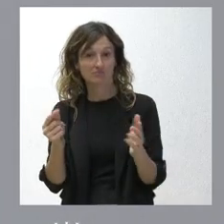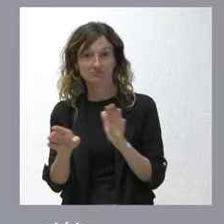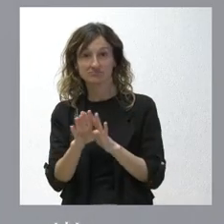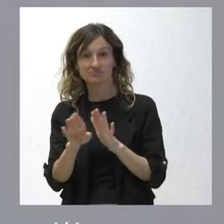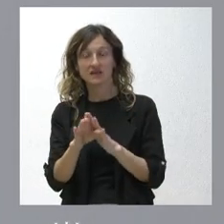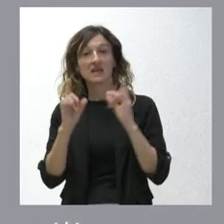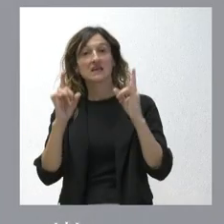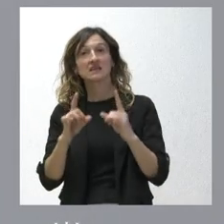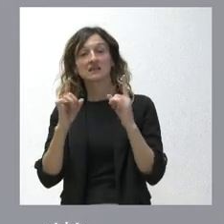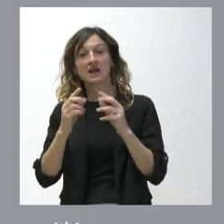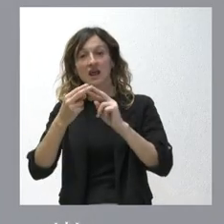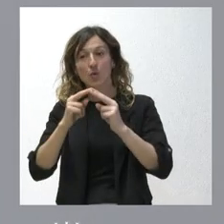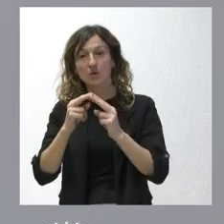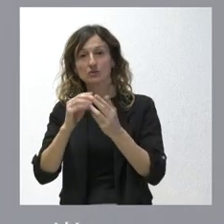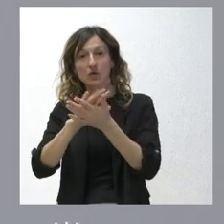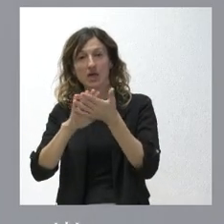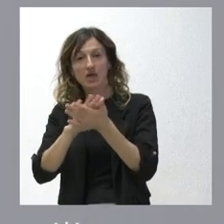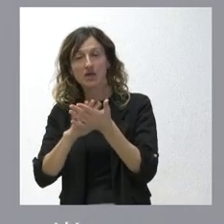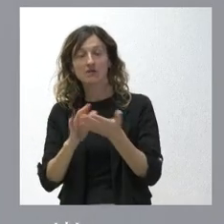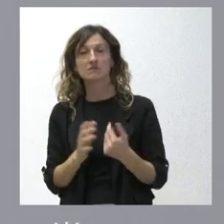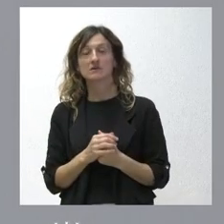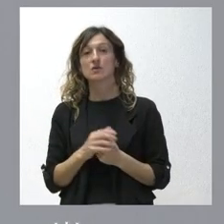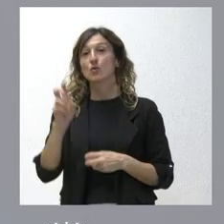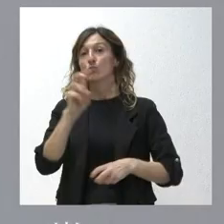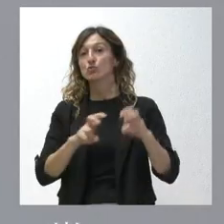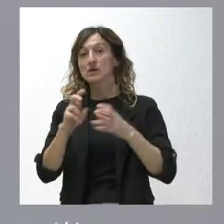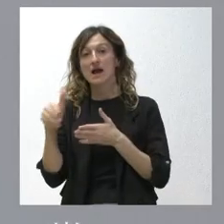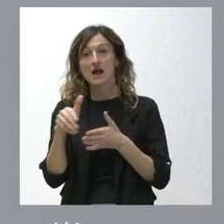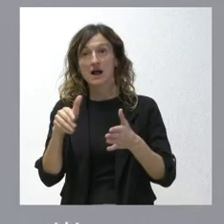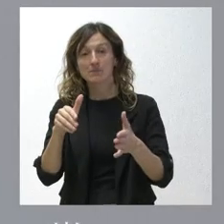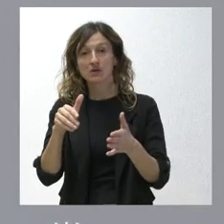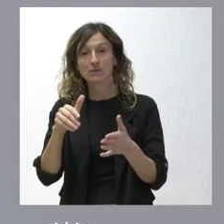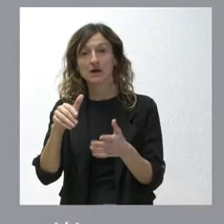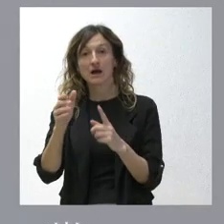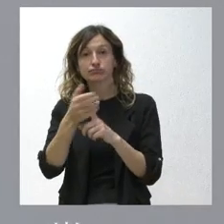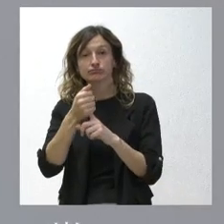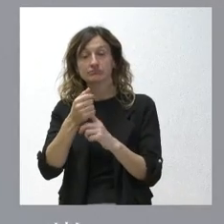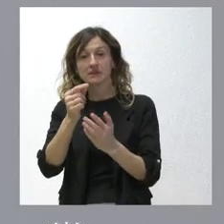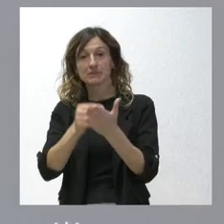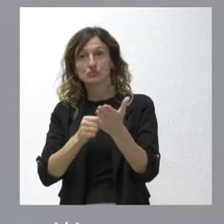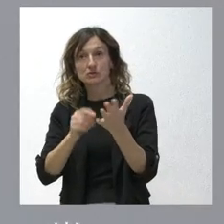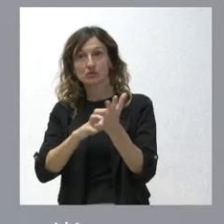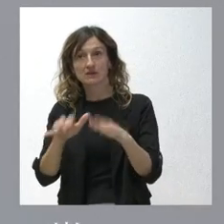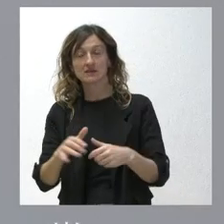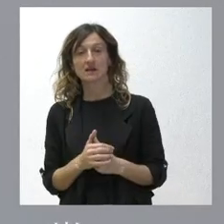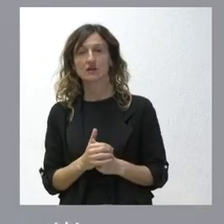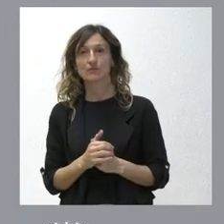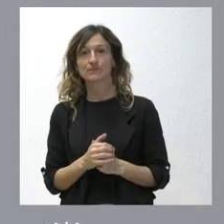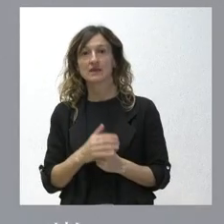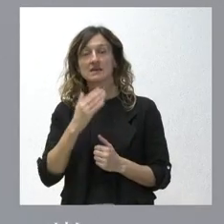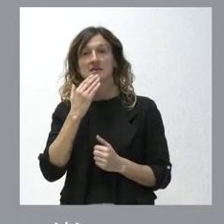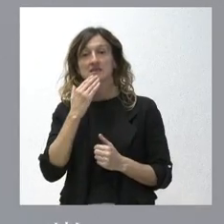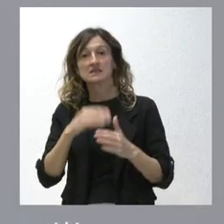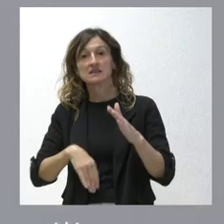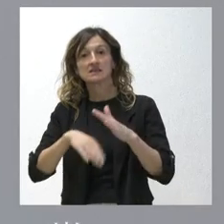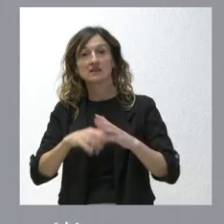mantener puntos de encuentro e intentar pues buscar un cauce para disponer de un presupuesto para Castilla y León y si se aprueba el techo